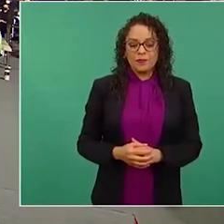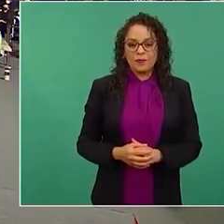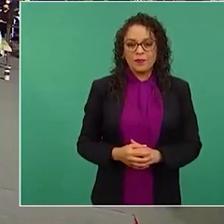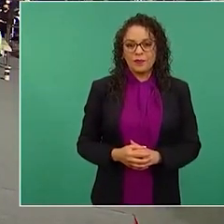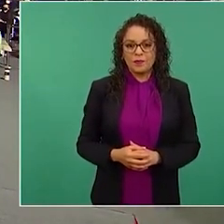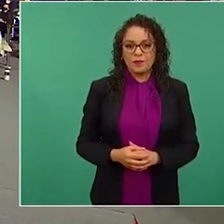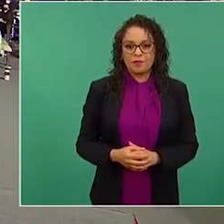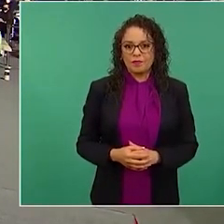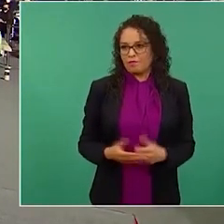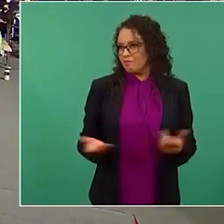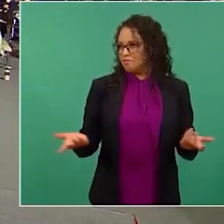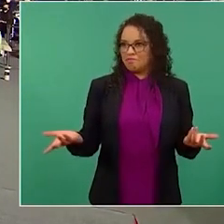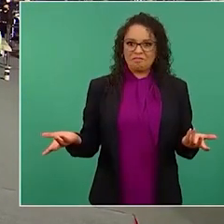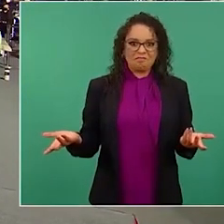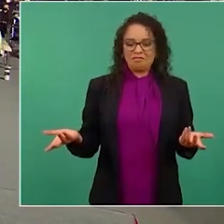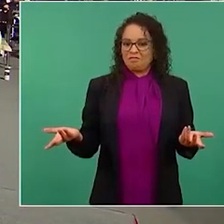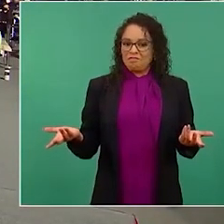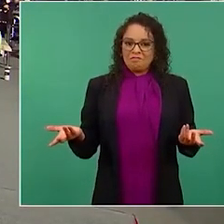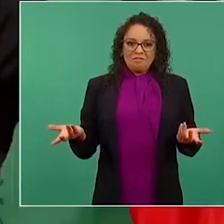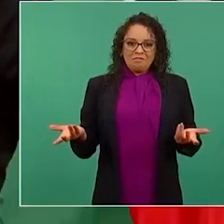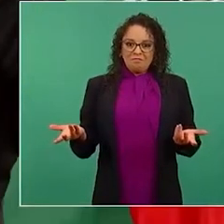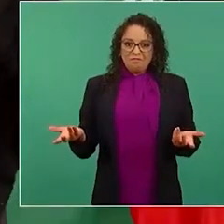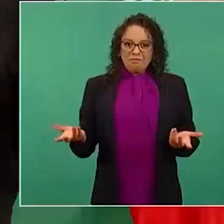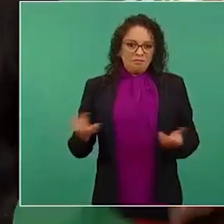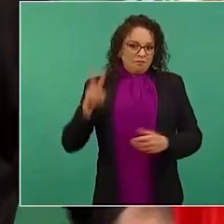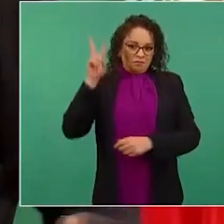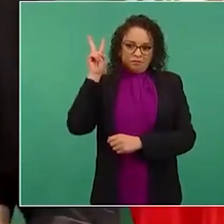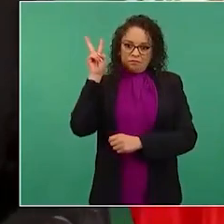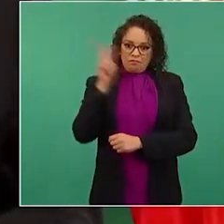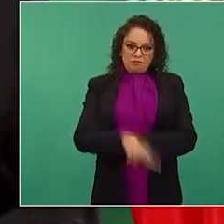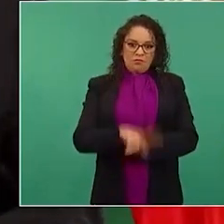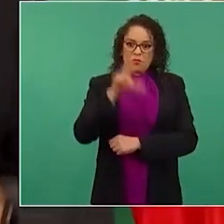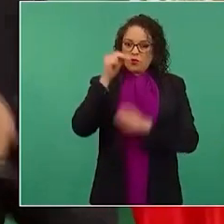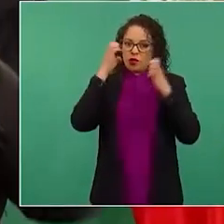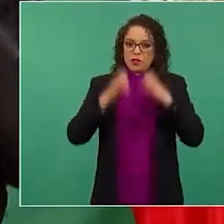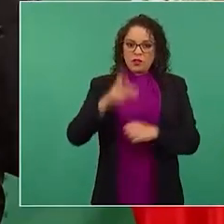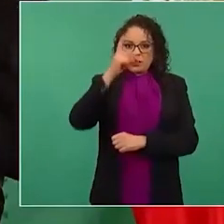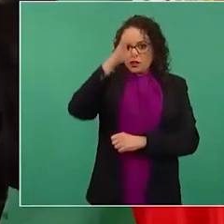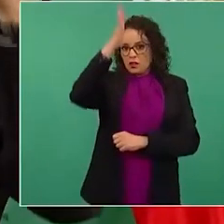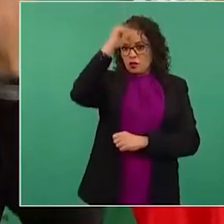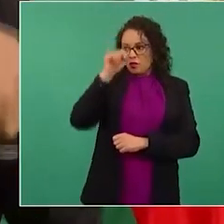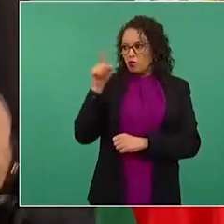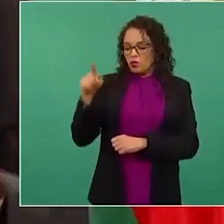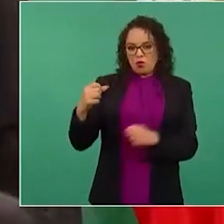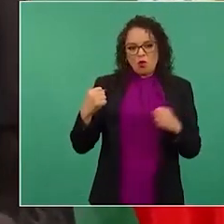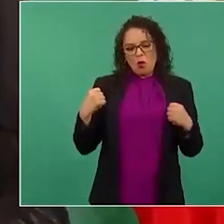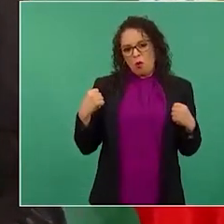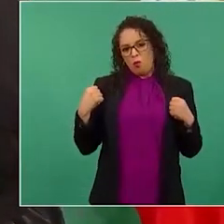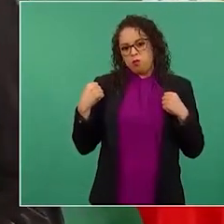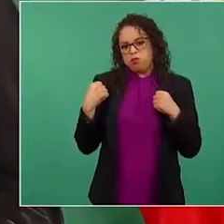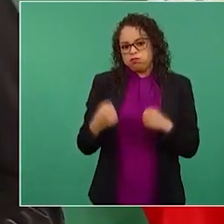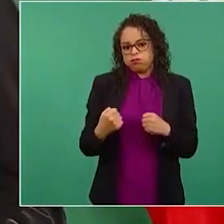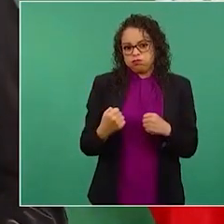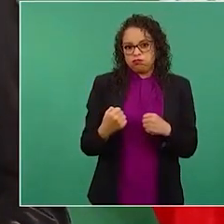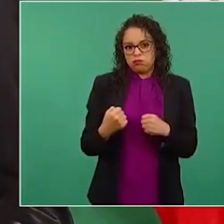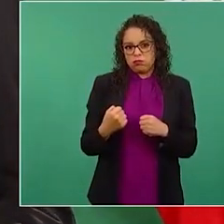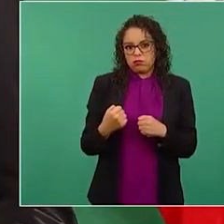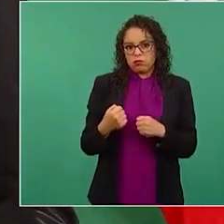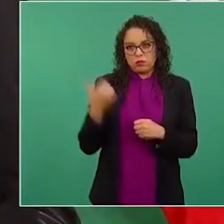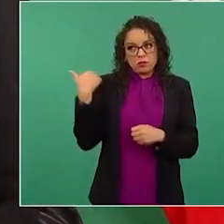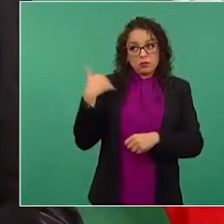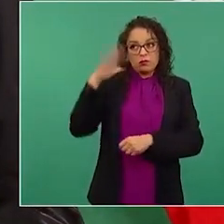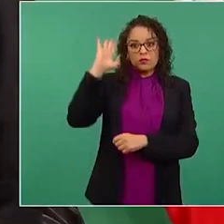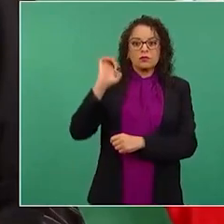Claro que reprobamos el autoritarismo de Díaz Ordaz